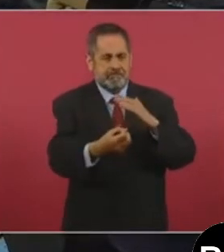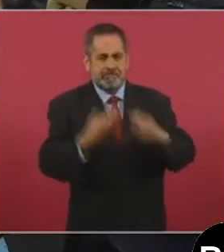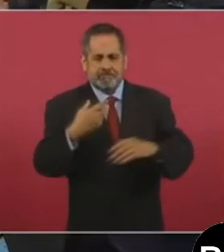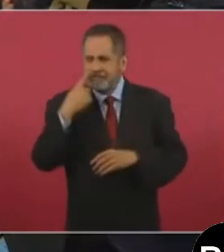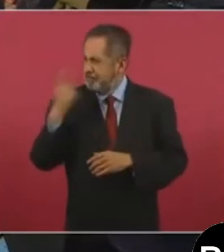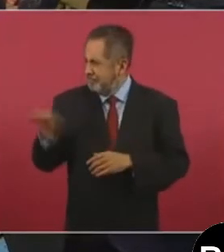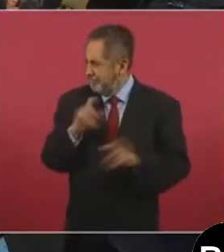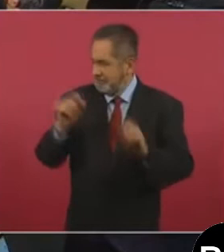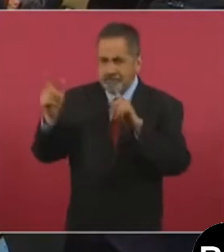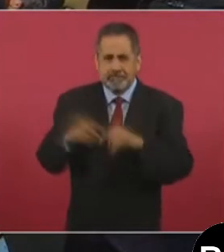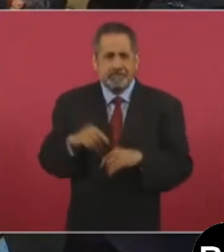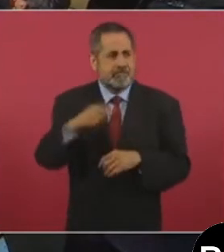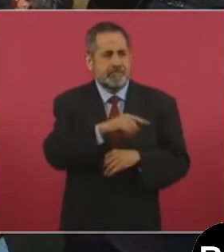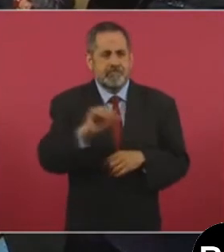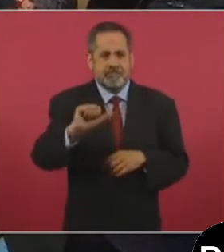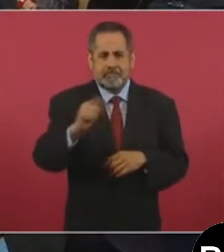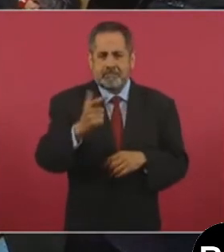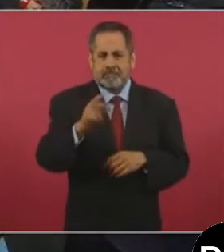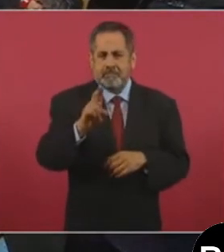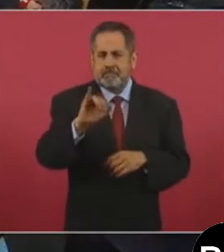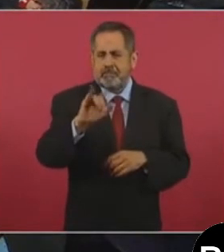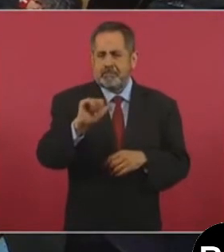ver si no lo tienes, de Aguilar Camín.